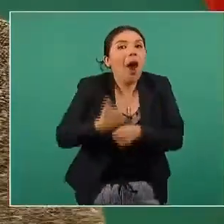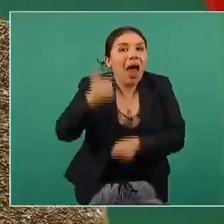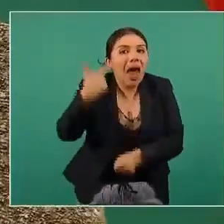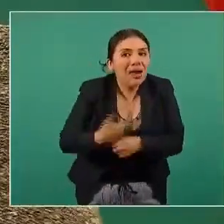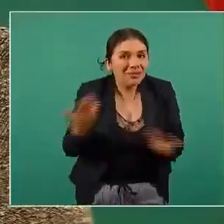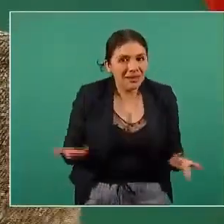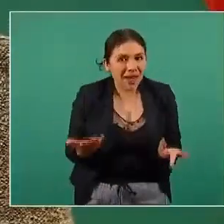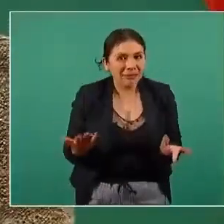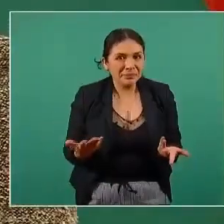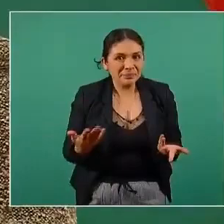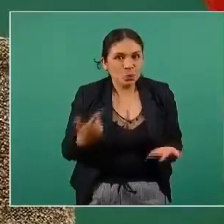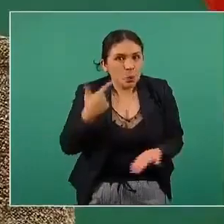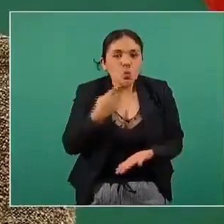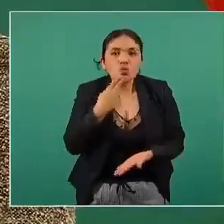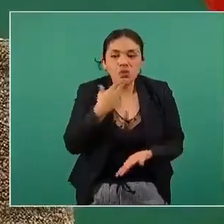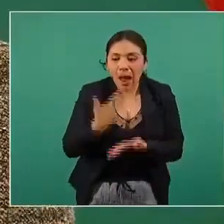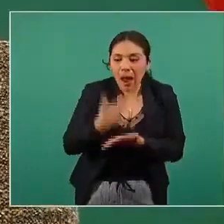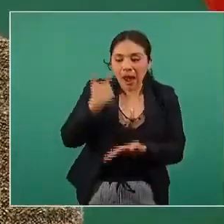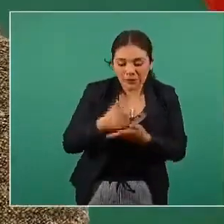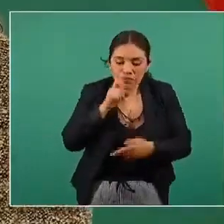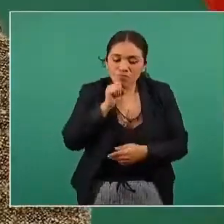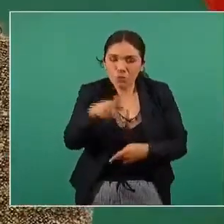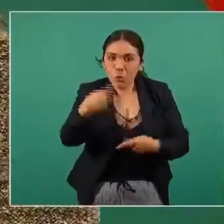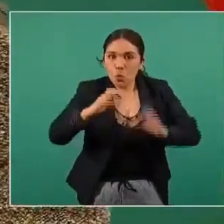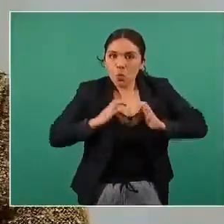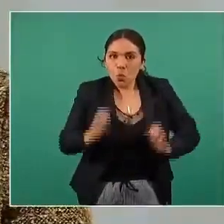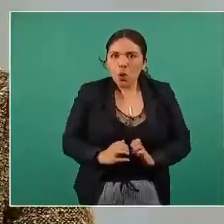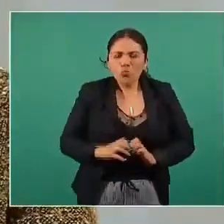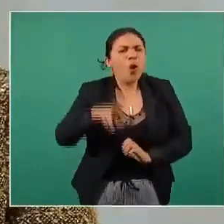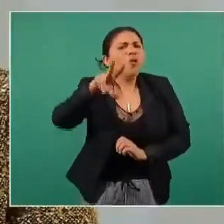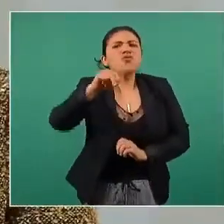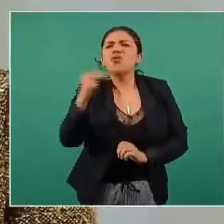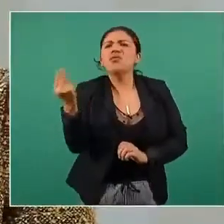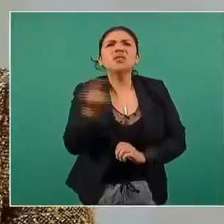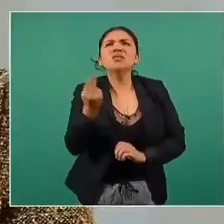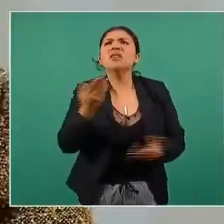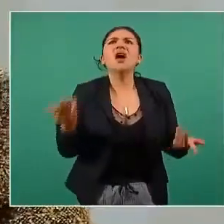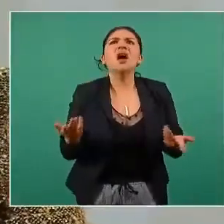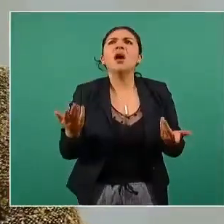y entonces podemos sí apoyar